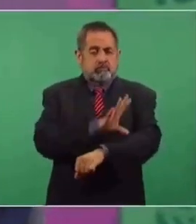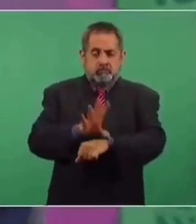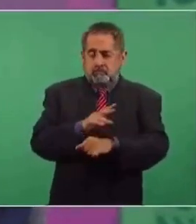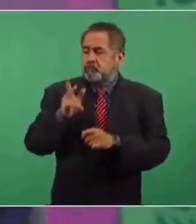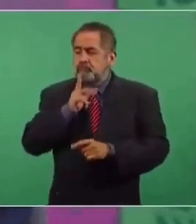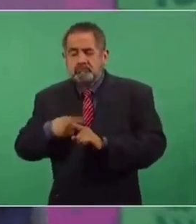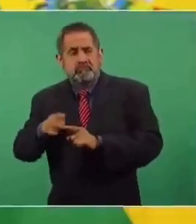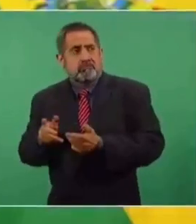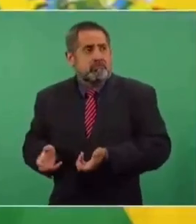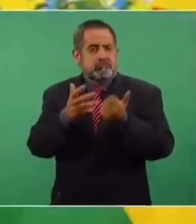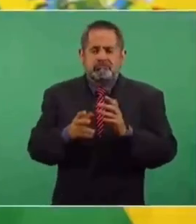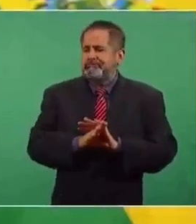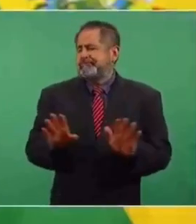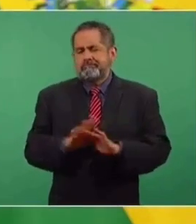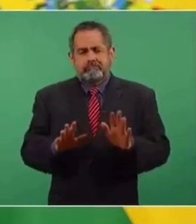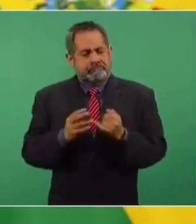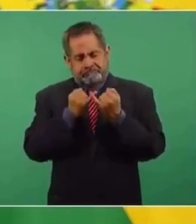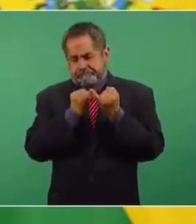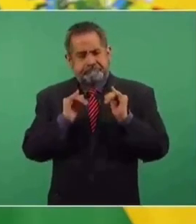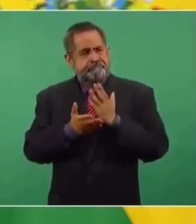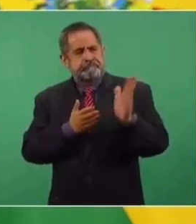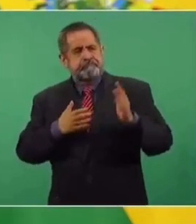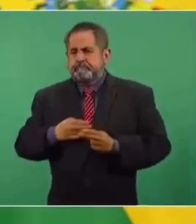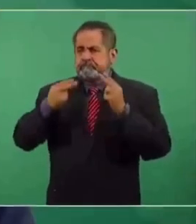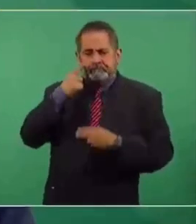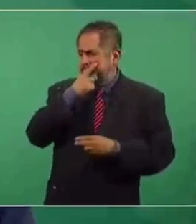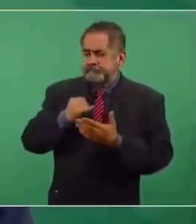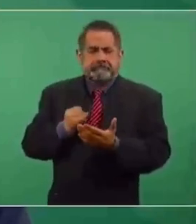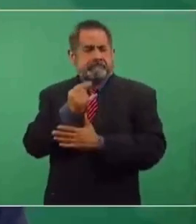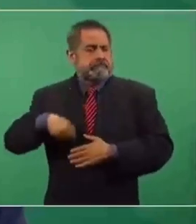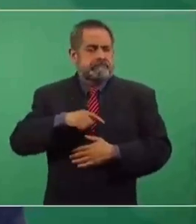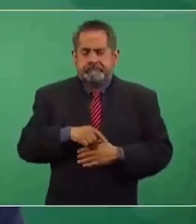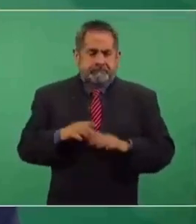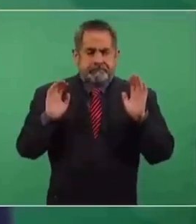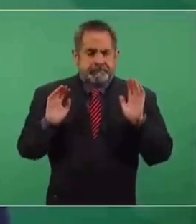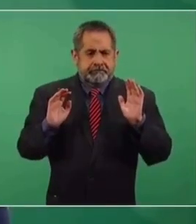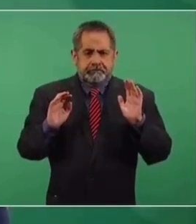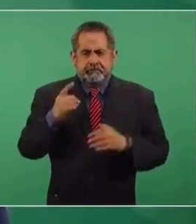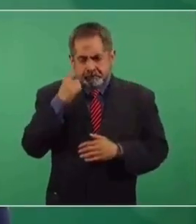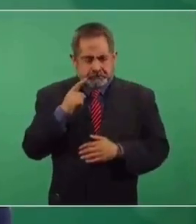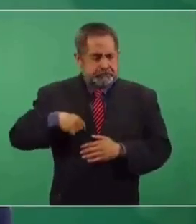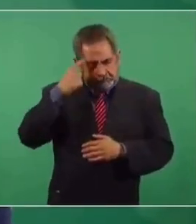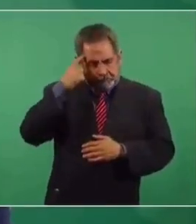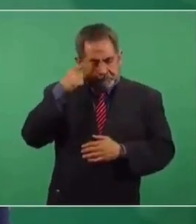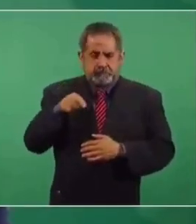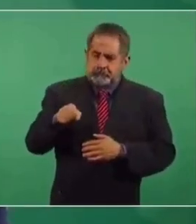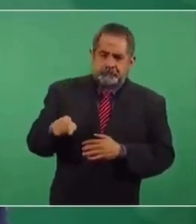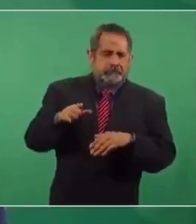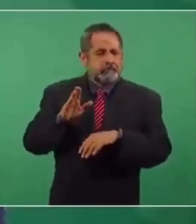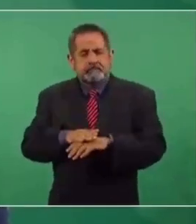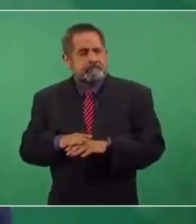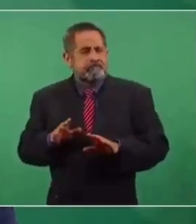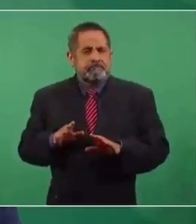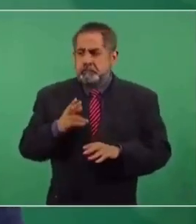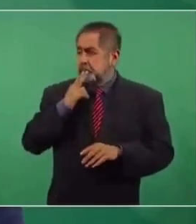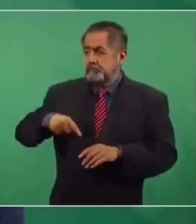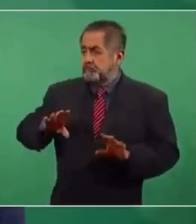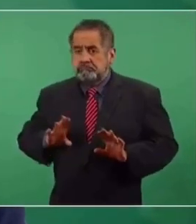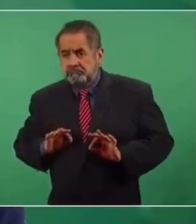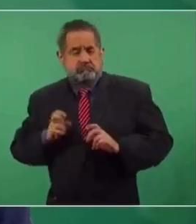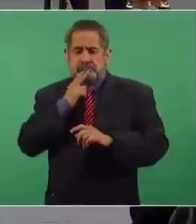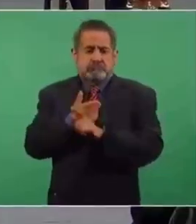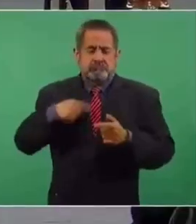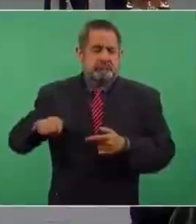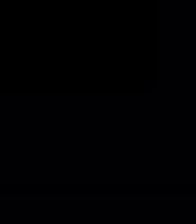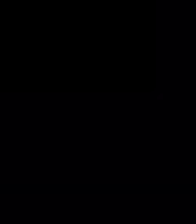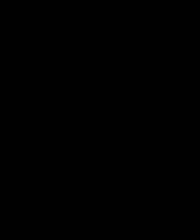recursos naturales de México. Somos independientes para hacer de esos recursos naturales lo que más convenga a nuestro